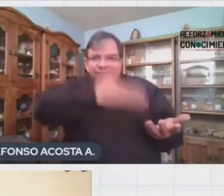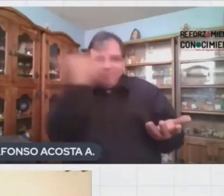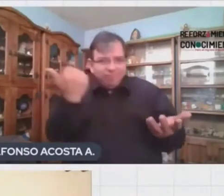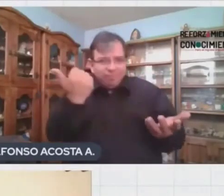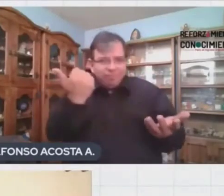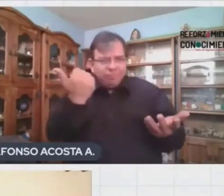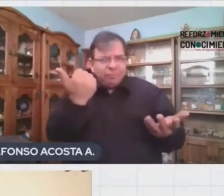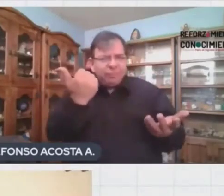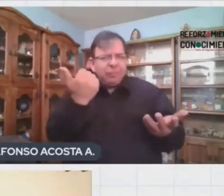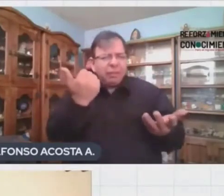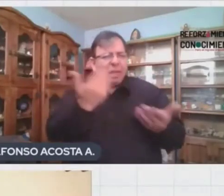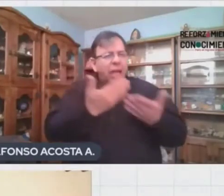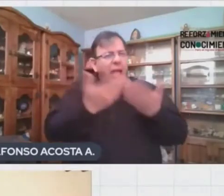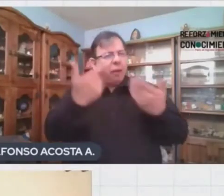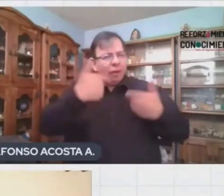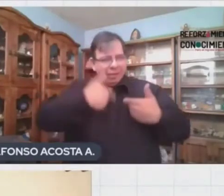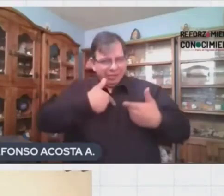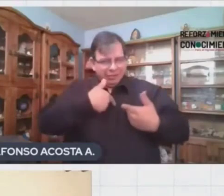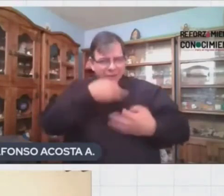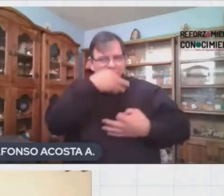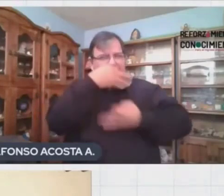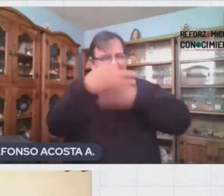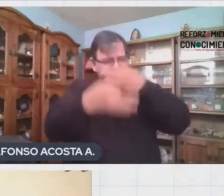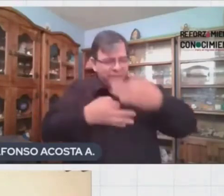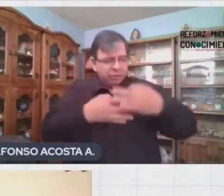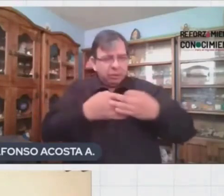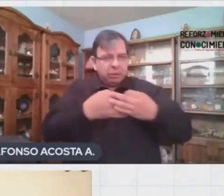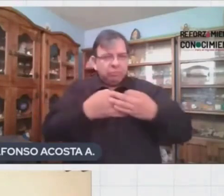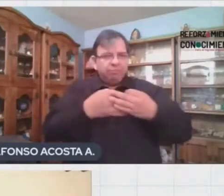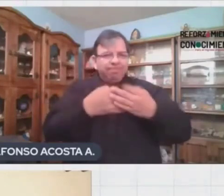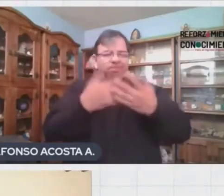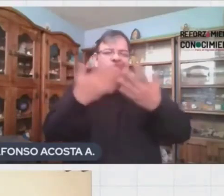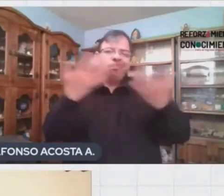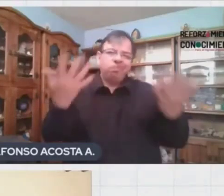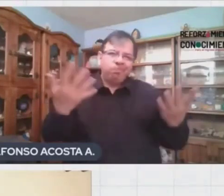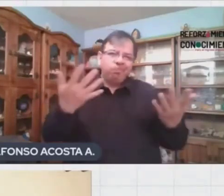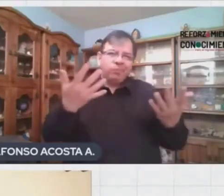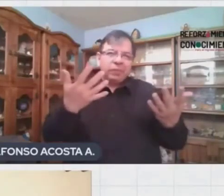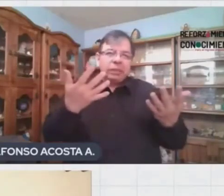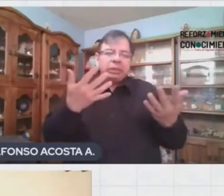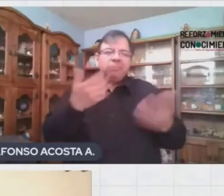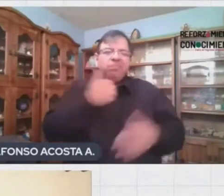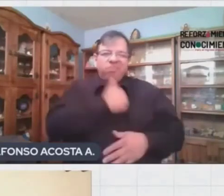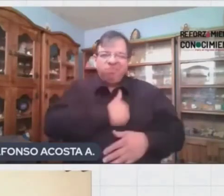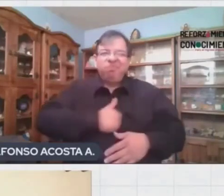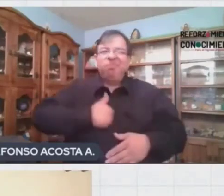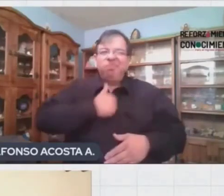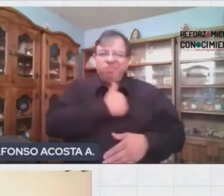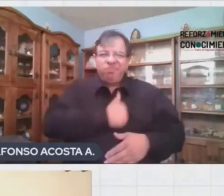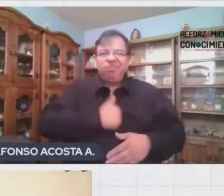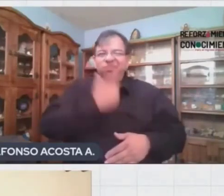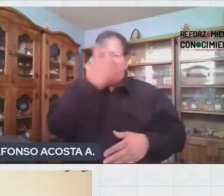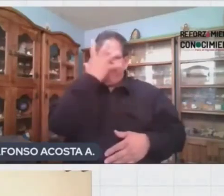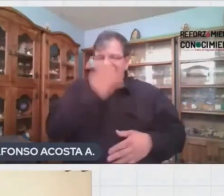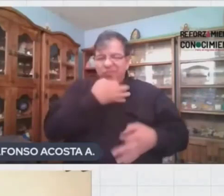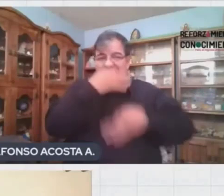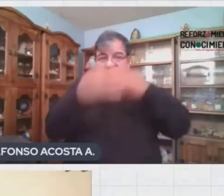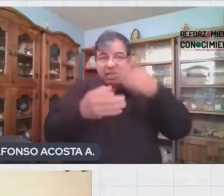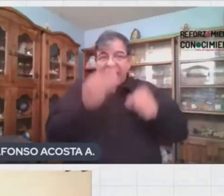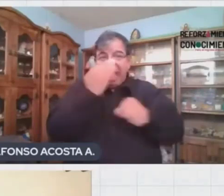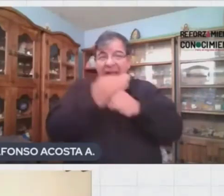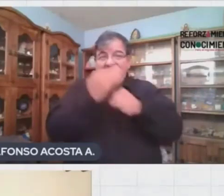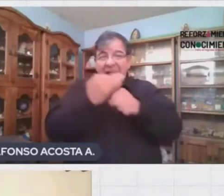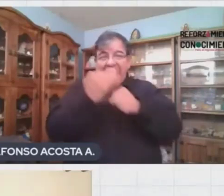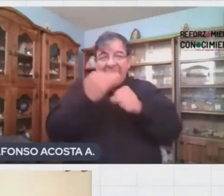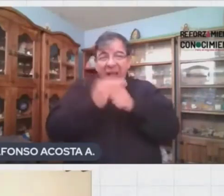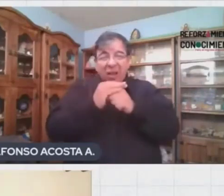déjame ser yo quien te diga una noticia. Aunque lamentablemente se trata de una muy triste, Carrie. Estamos atravesando por una crisis